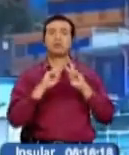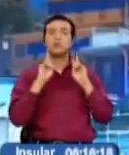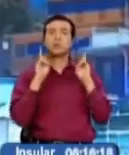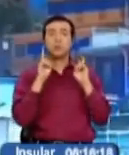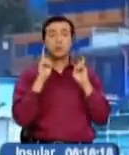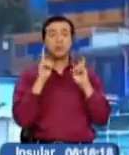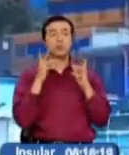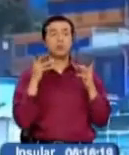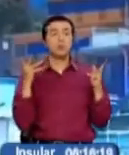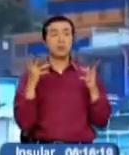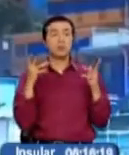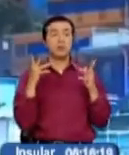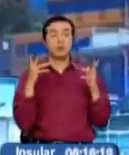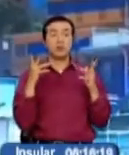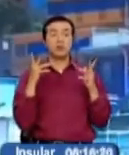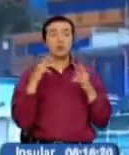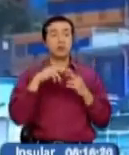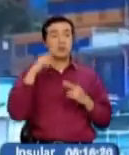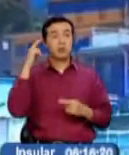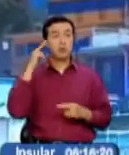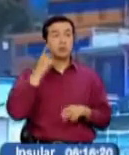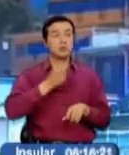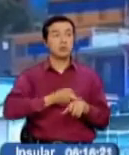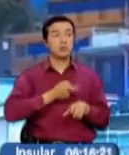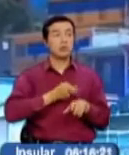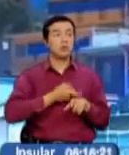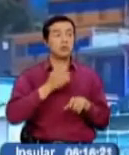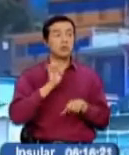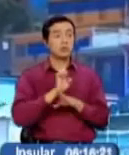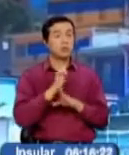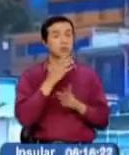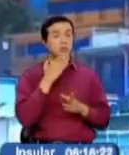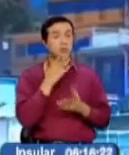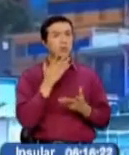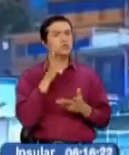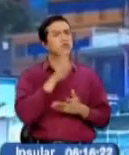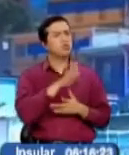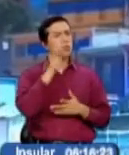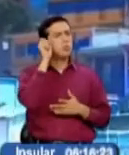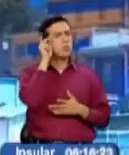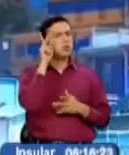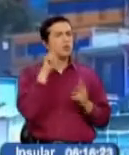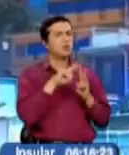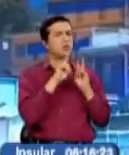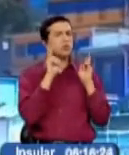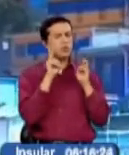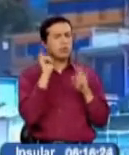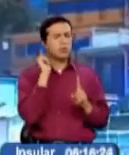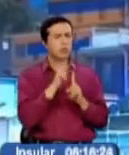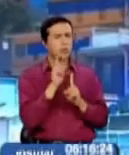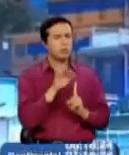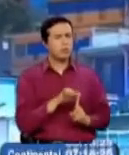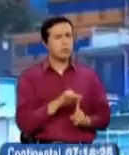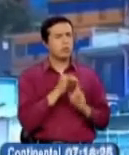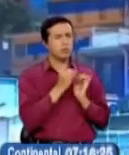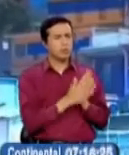mucho impacto tendrá en la región, pero particularmente en nuestro país. ¿Cuáles son sus impresiones sobre este histórico momento?